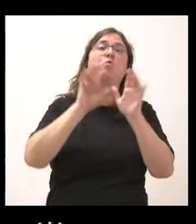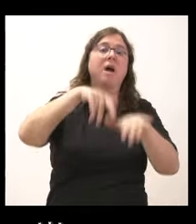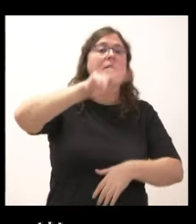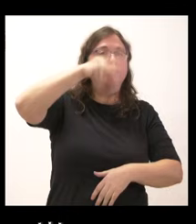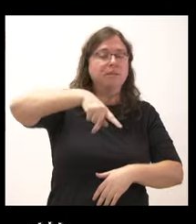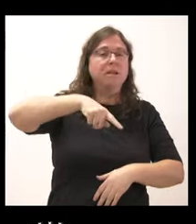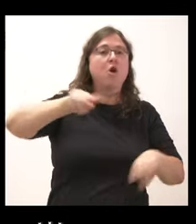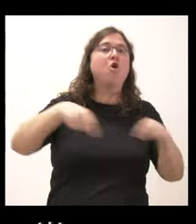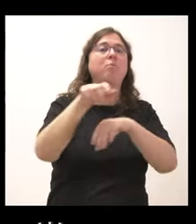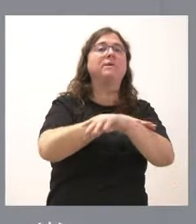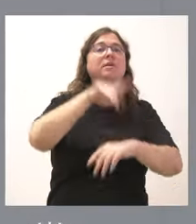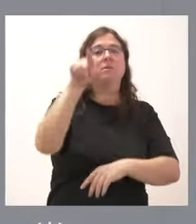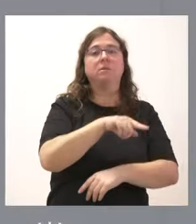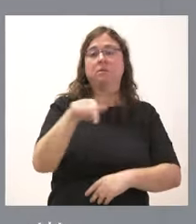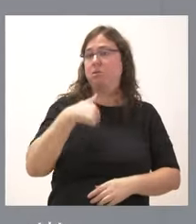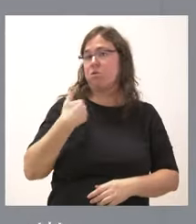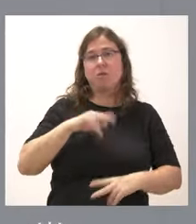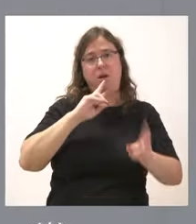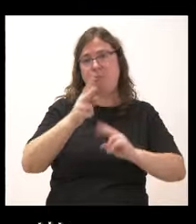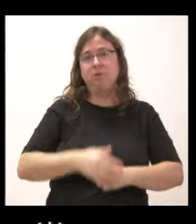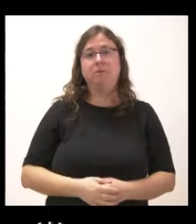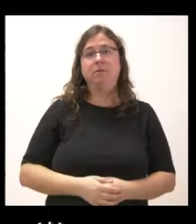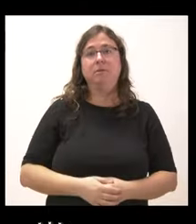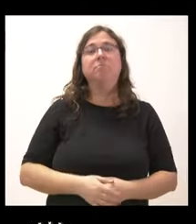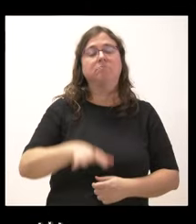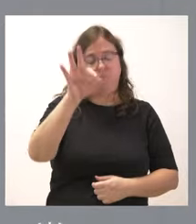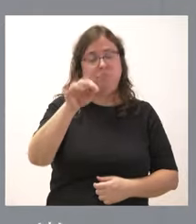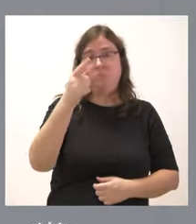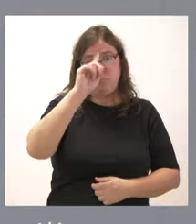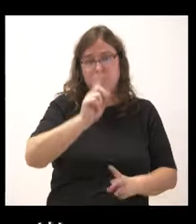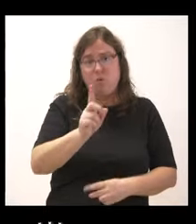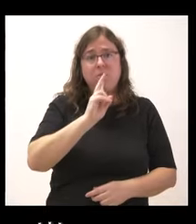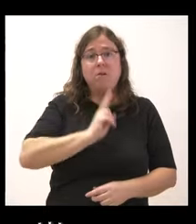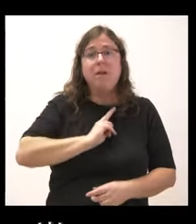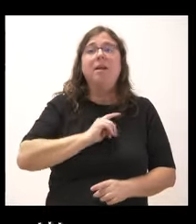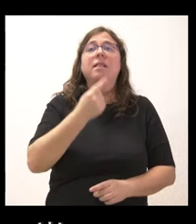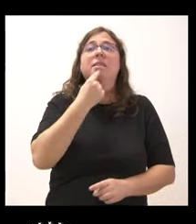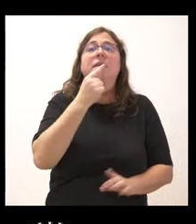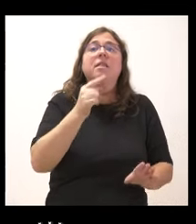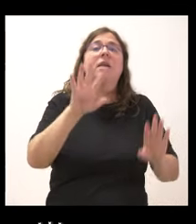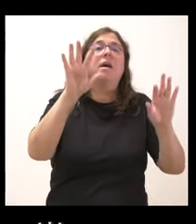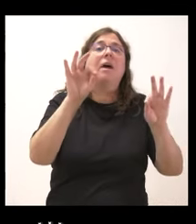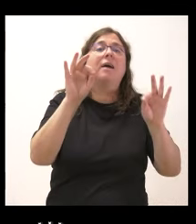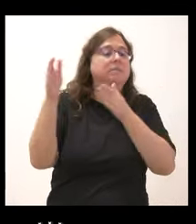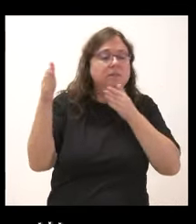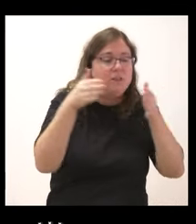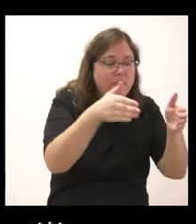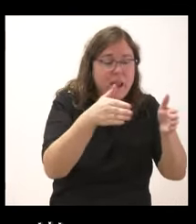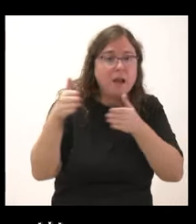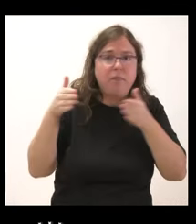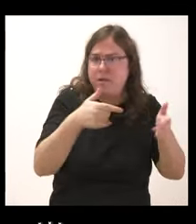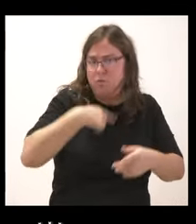o no. Bueno, yo creo que le he contestado a la pregunta. No. Seguro que usted tiene… No, usted dice que se trata de centrar el tiro. Yo lo estoy centrando